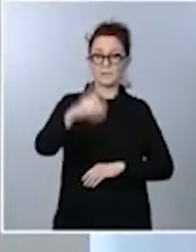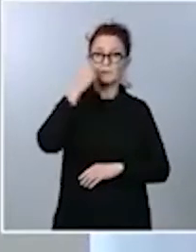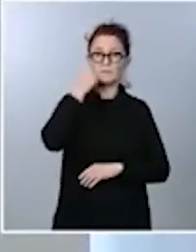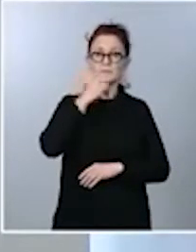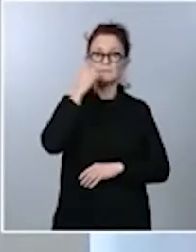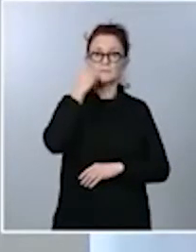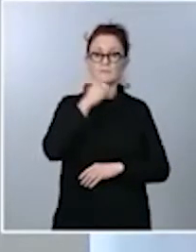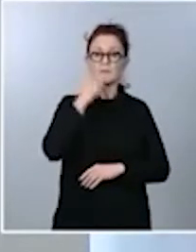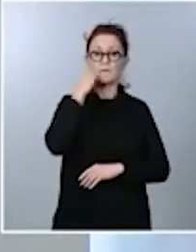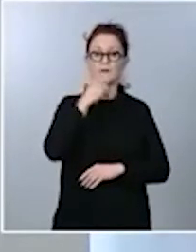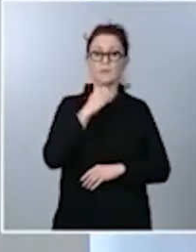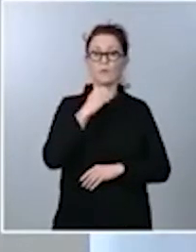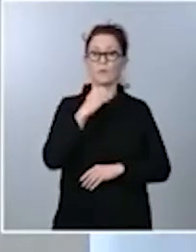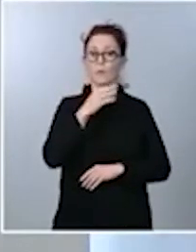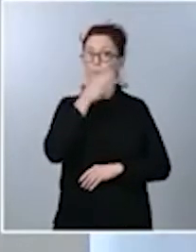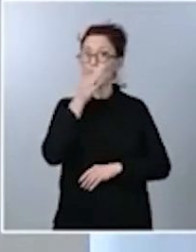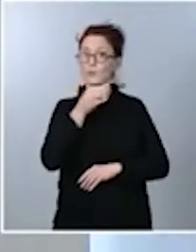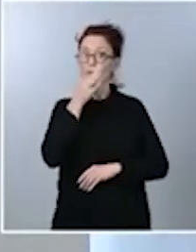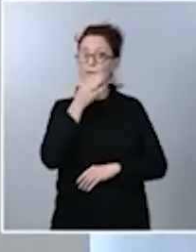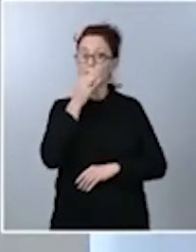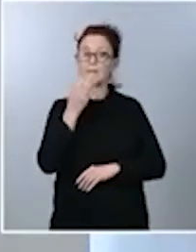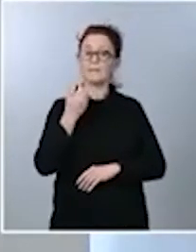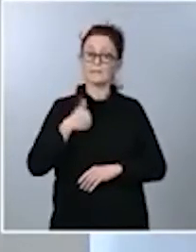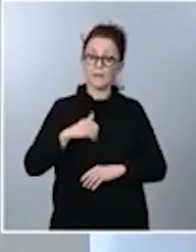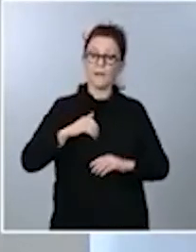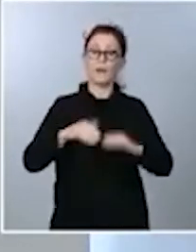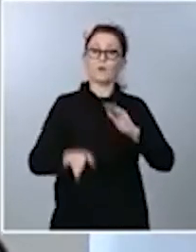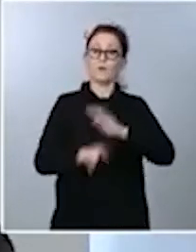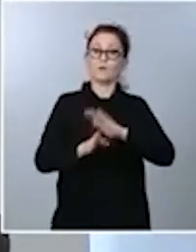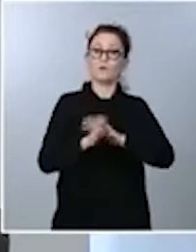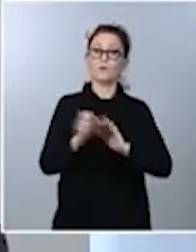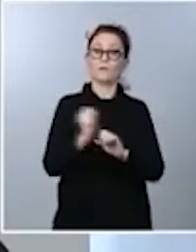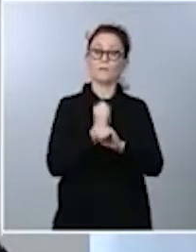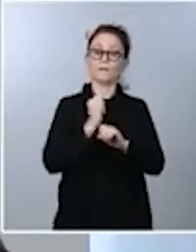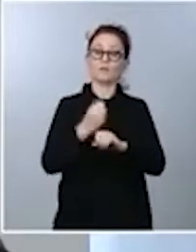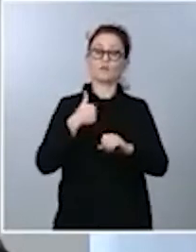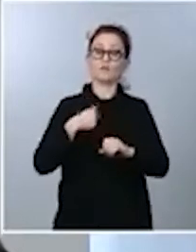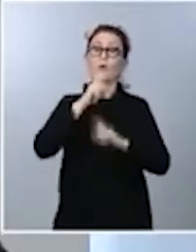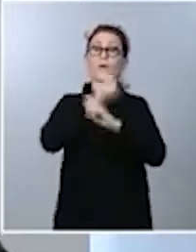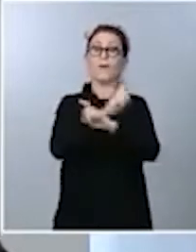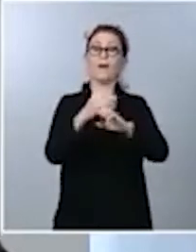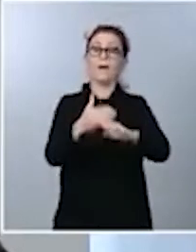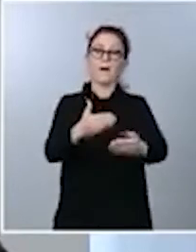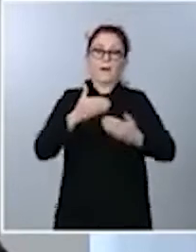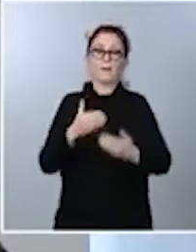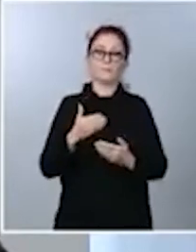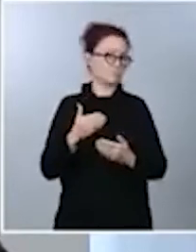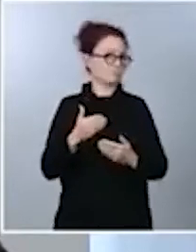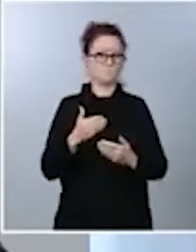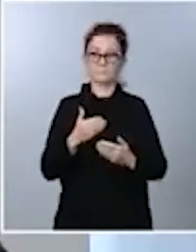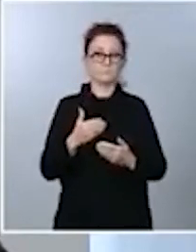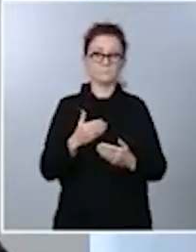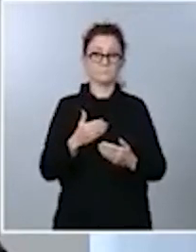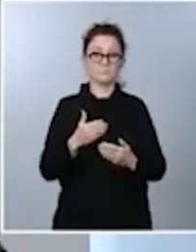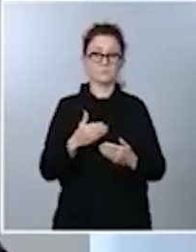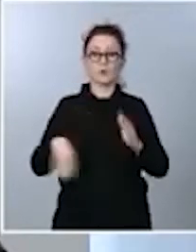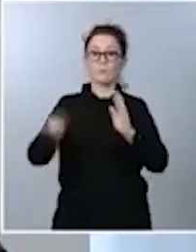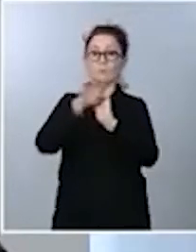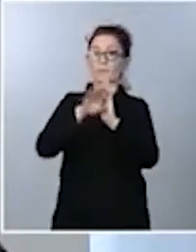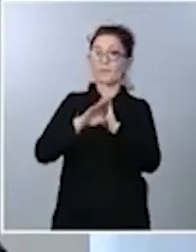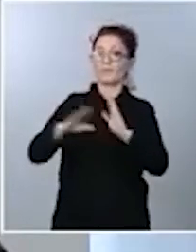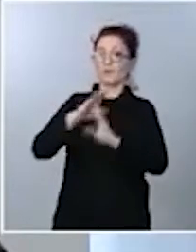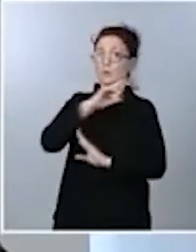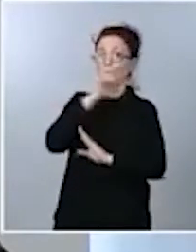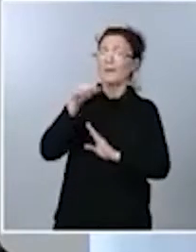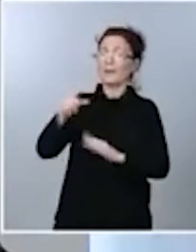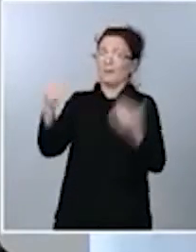pues bueno, justamente es lo que estamos trabajando y, por tanto, ahí no quiero anticiparme nada y, además, pienso que, puesto que las va adoptar a la Comunidad de Madrid, les corresponde a ellos comunicarlas en su